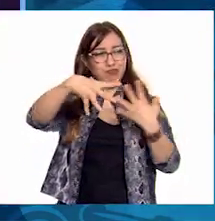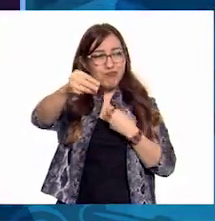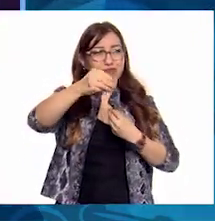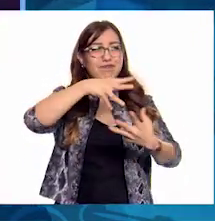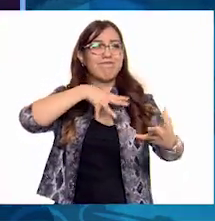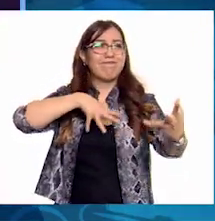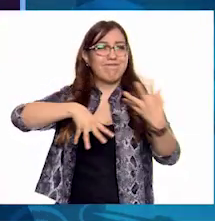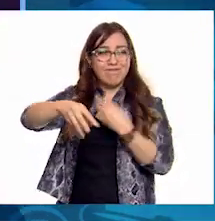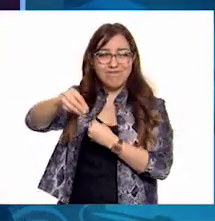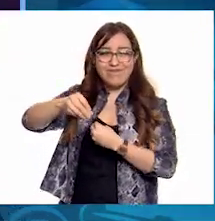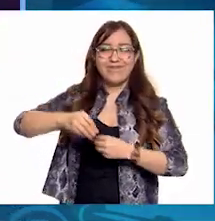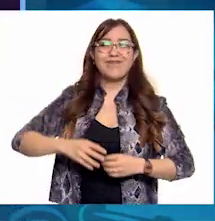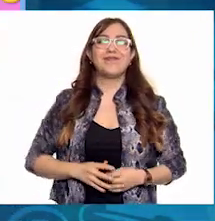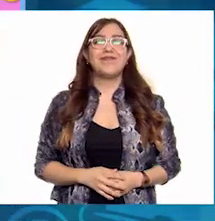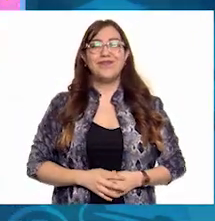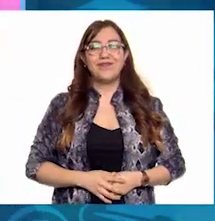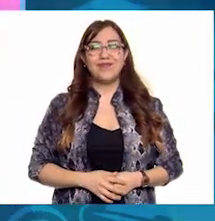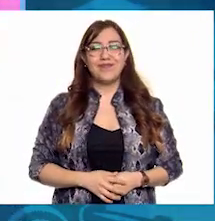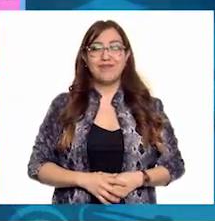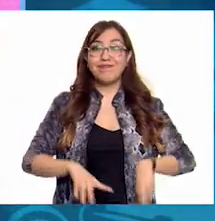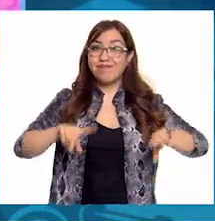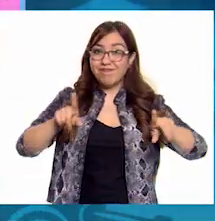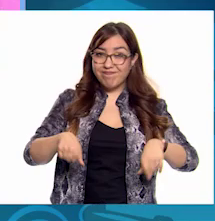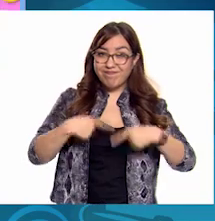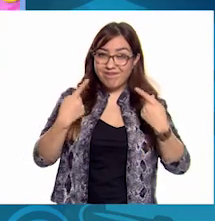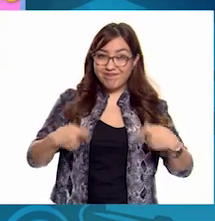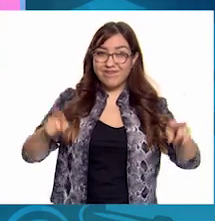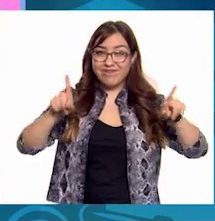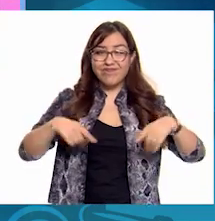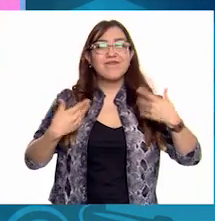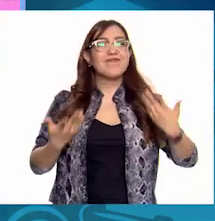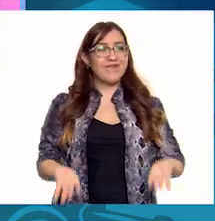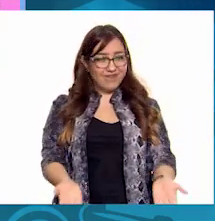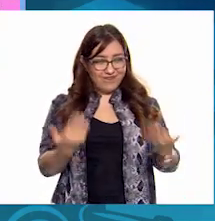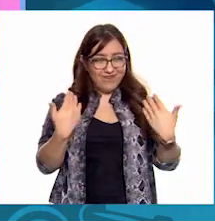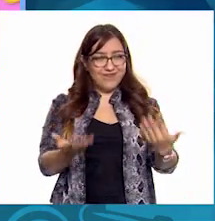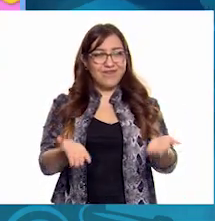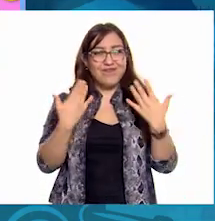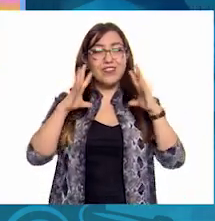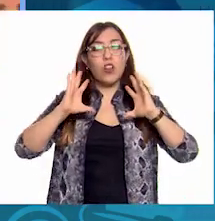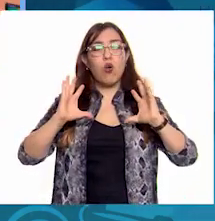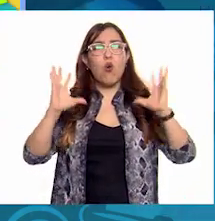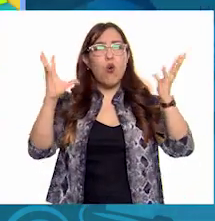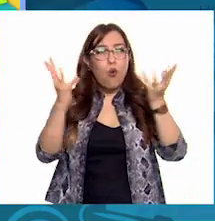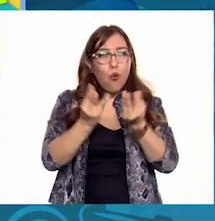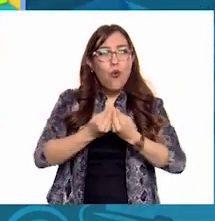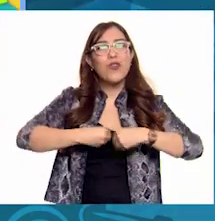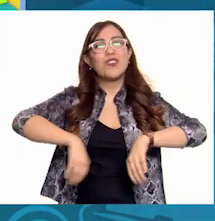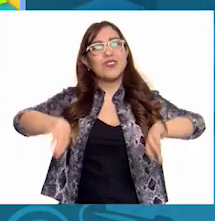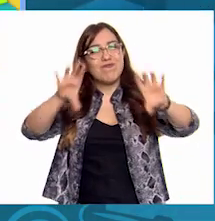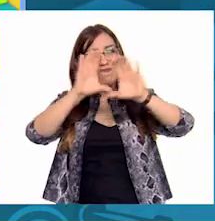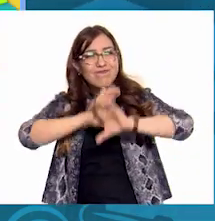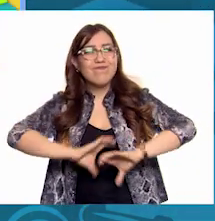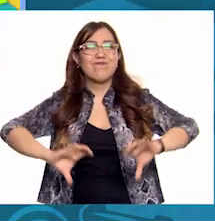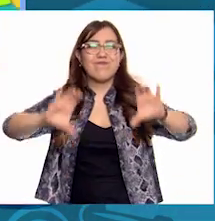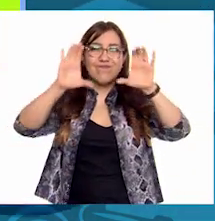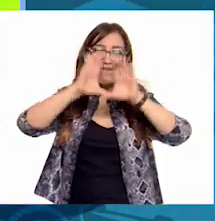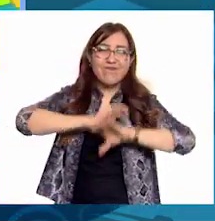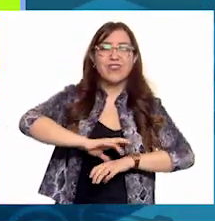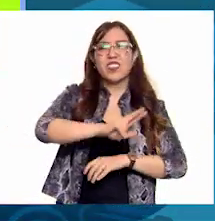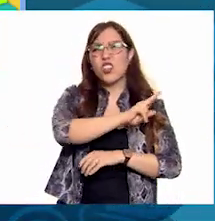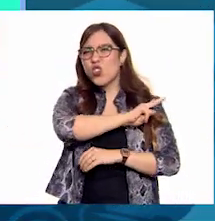más plásticos, seamos sustentables. No más